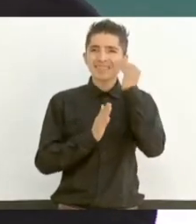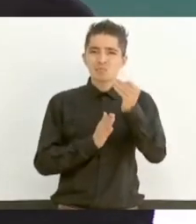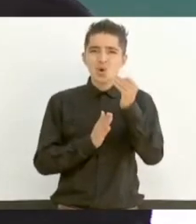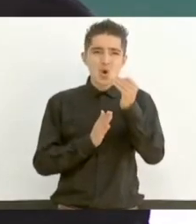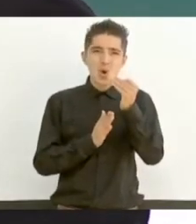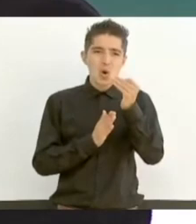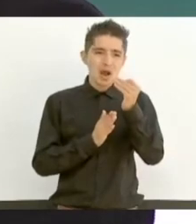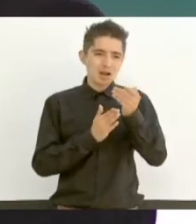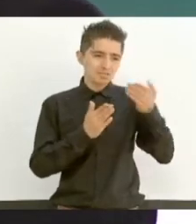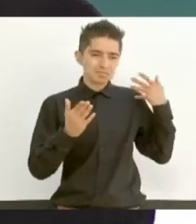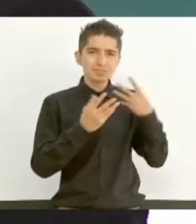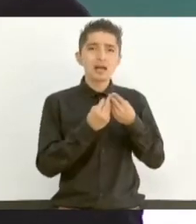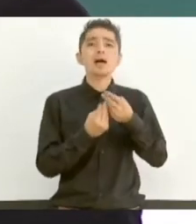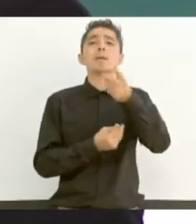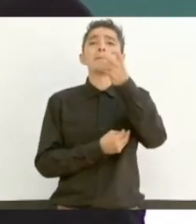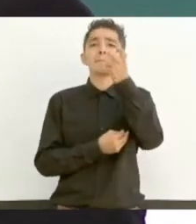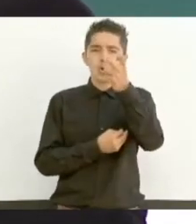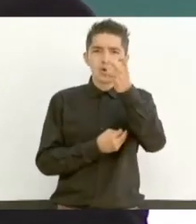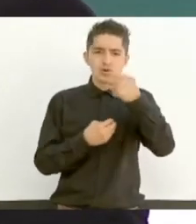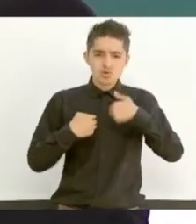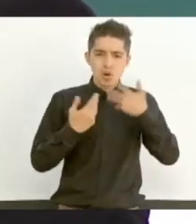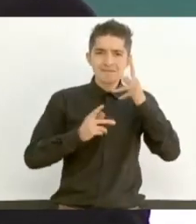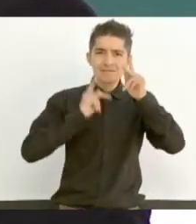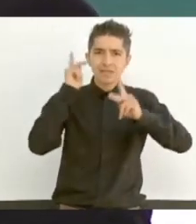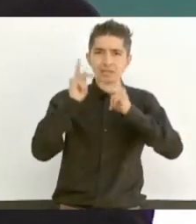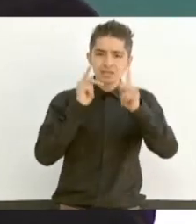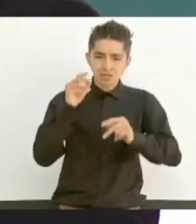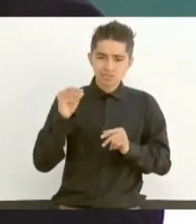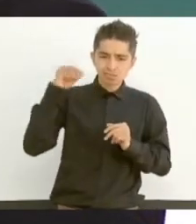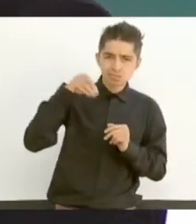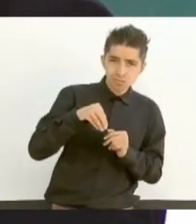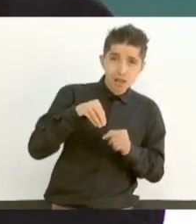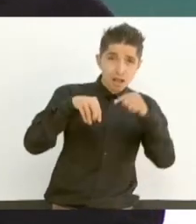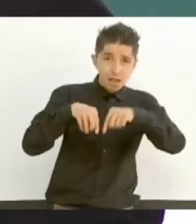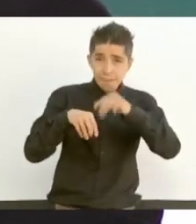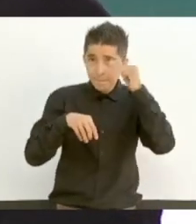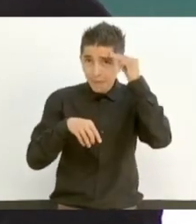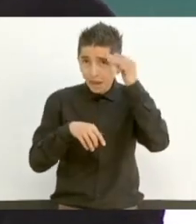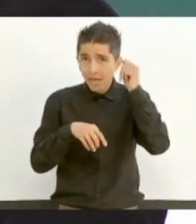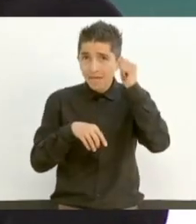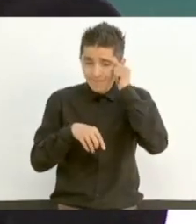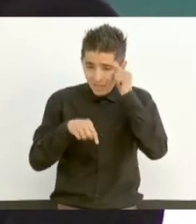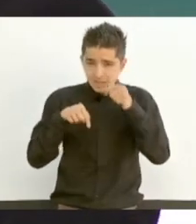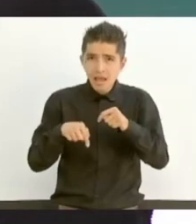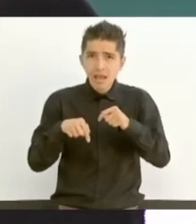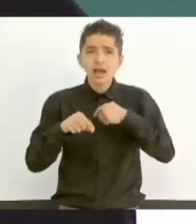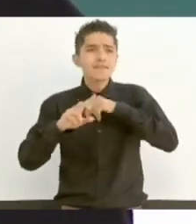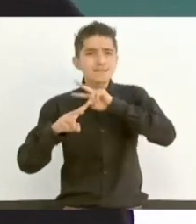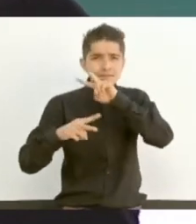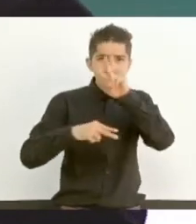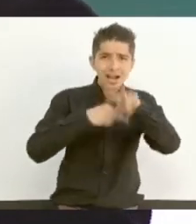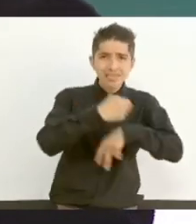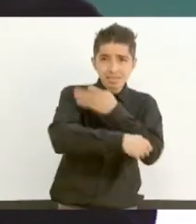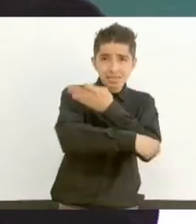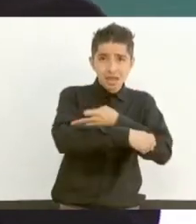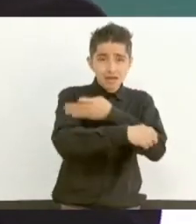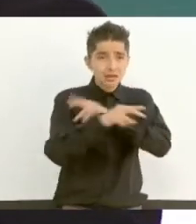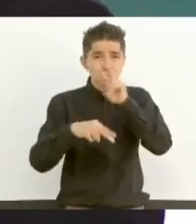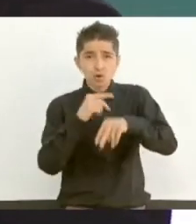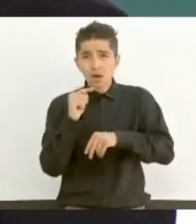Por eso esta gira a Marabatío y vamos a Zamora en la tarde,